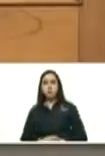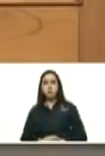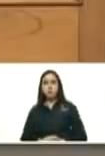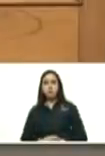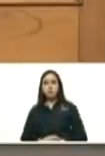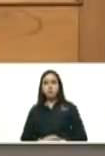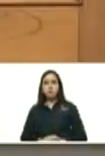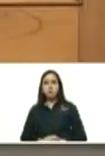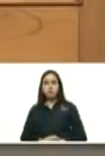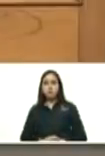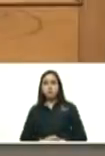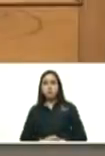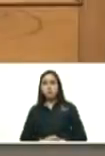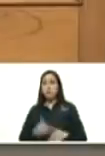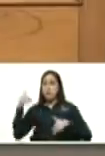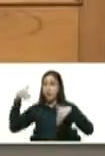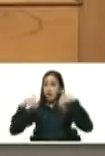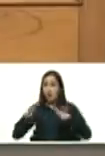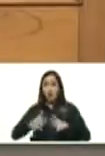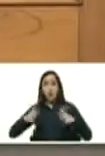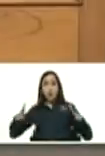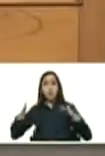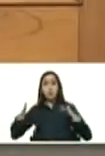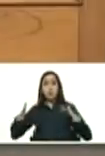estas mega elecciones bueno